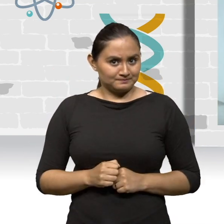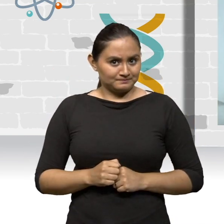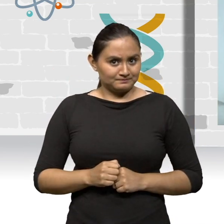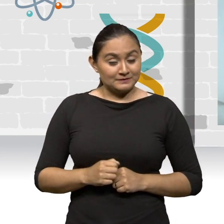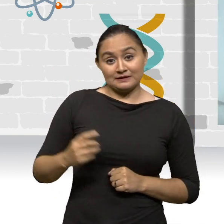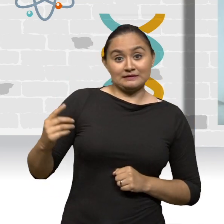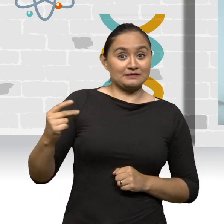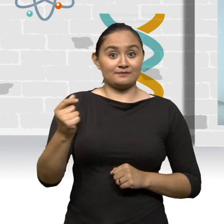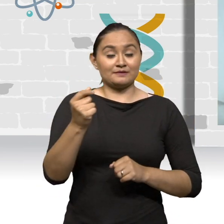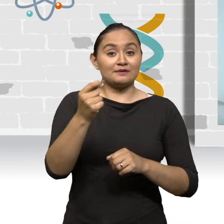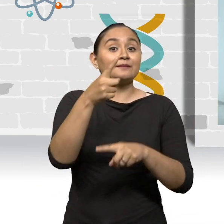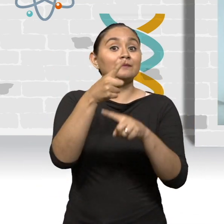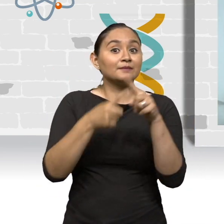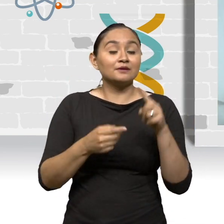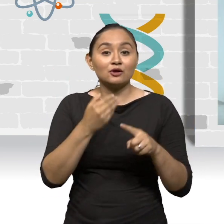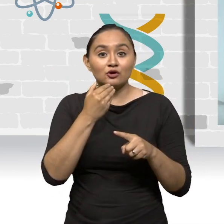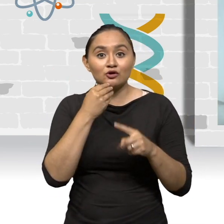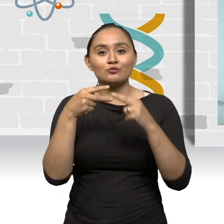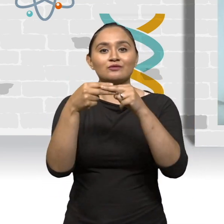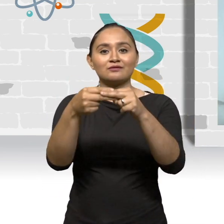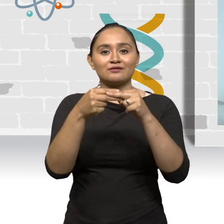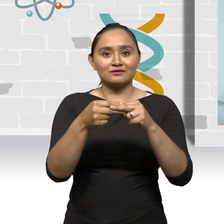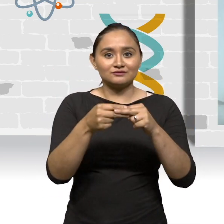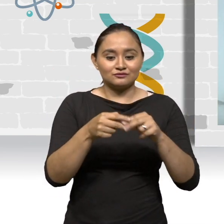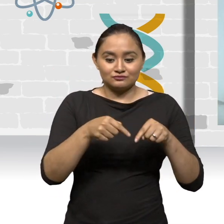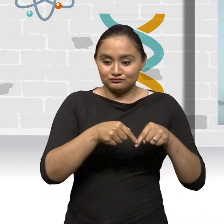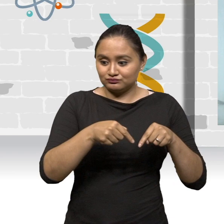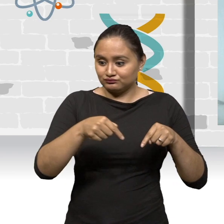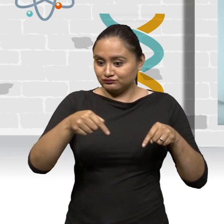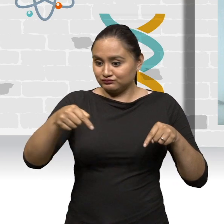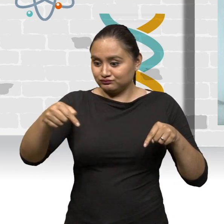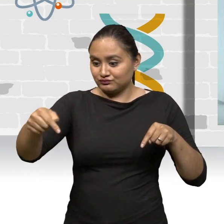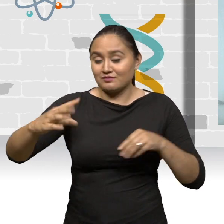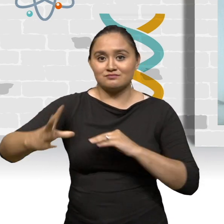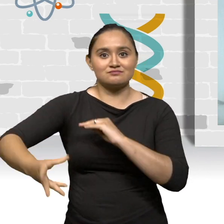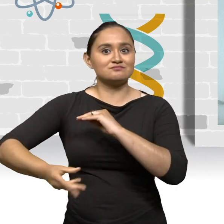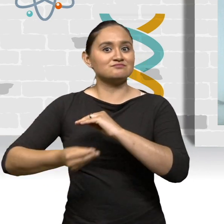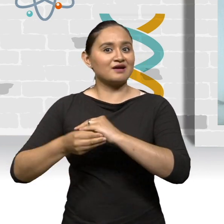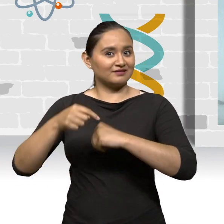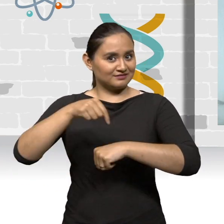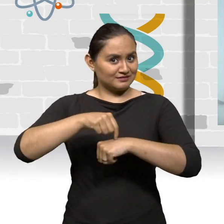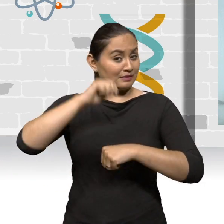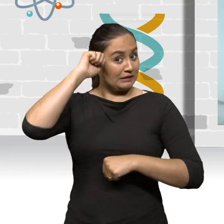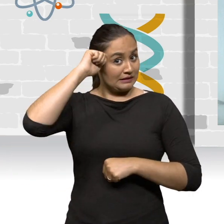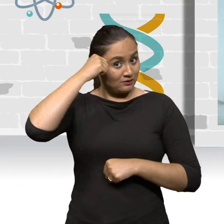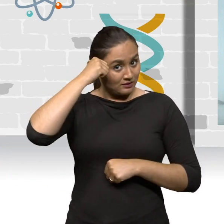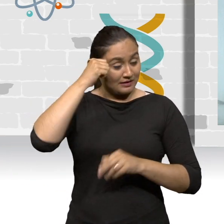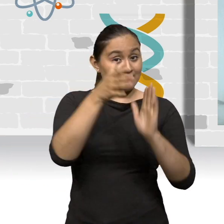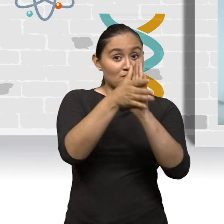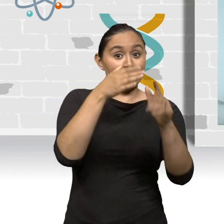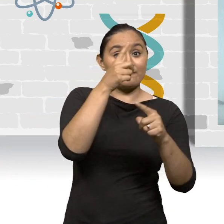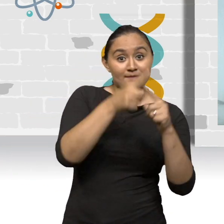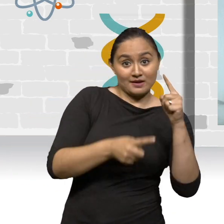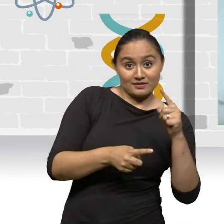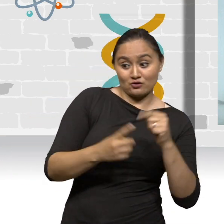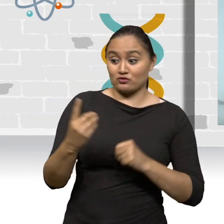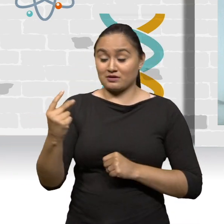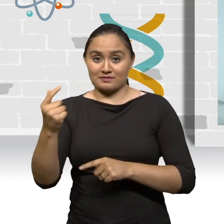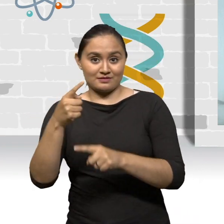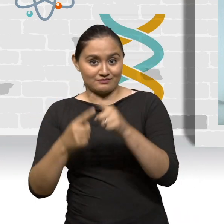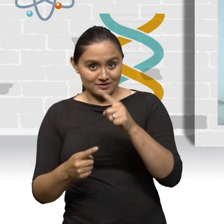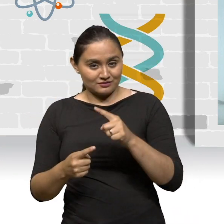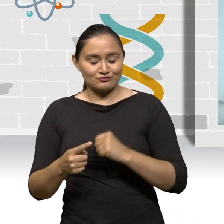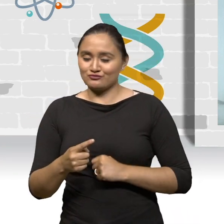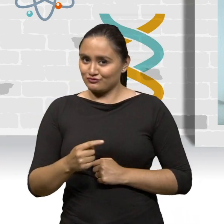La rapidez media es la relación entre la distancia recorrida y el intervalo de tiempo. Recuerda no confundir velocidad media